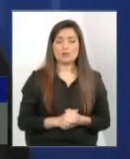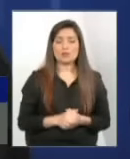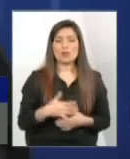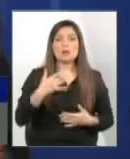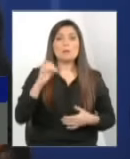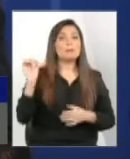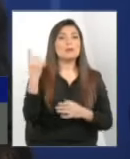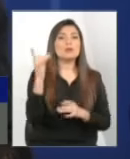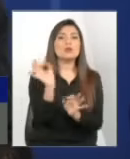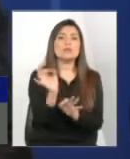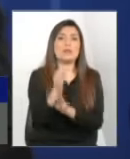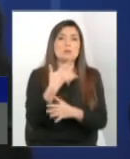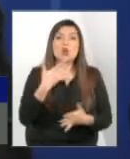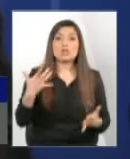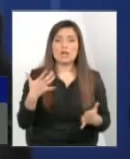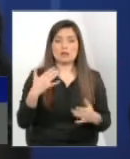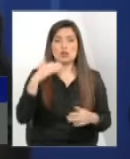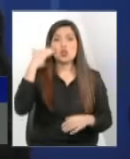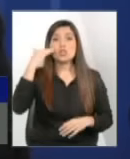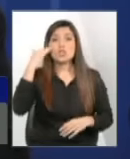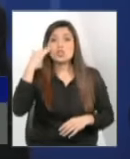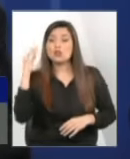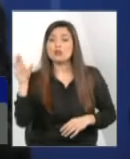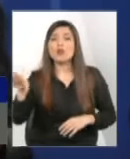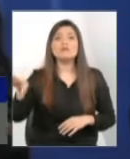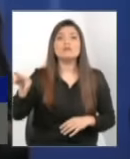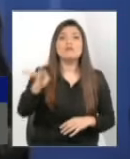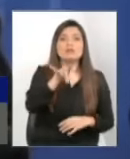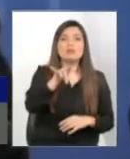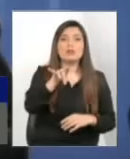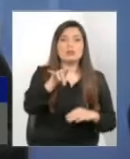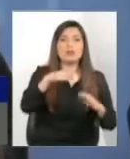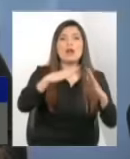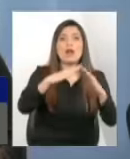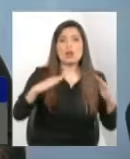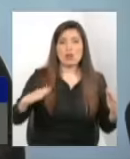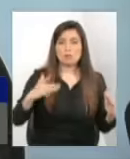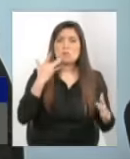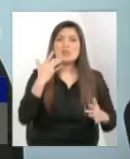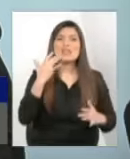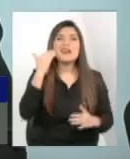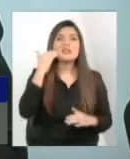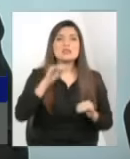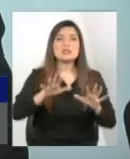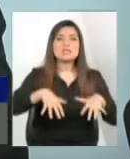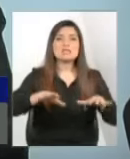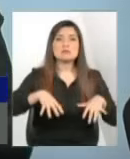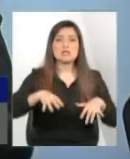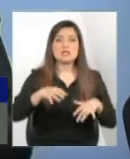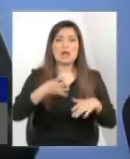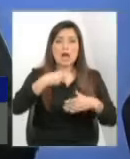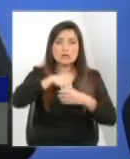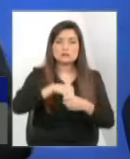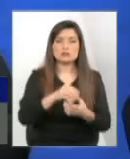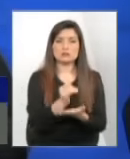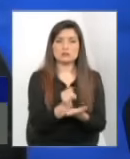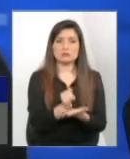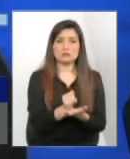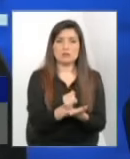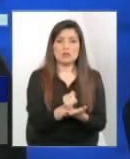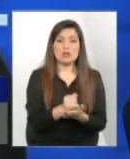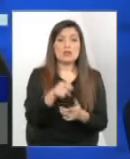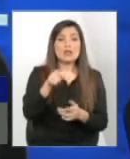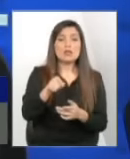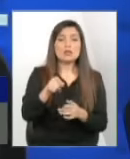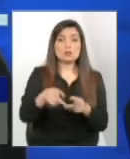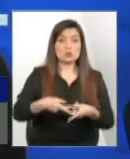niños a estos hogares. Hay que partir de ahí. ¿Por qué tenemos tantos niños, casi 10.000 institucionalizados? Estos niños fueron vulnerados